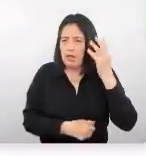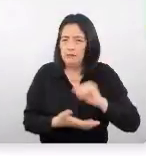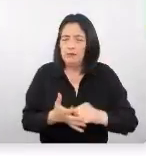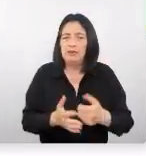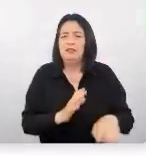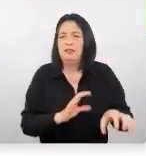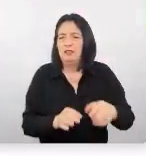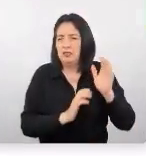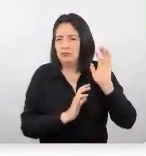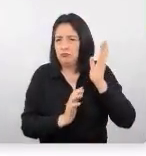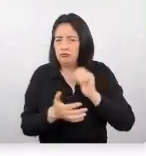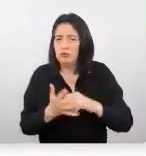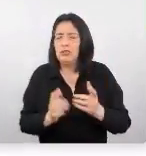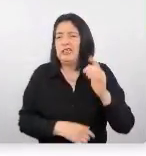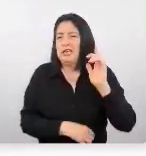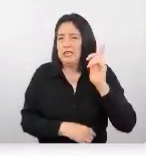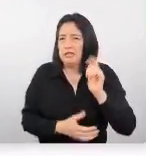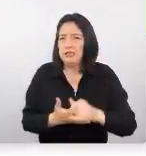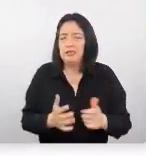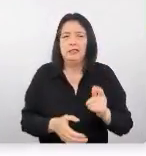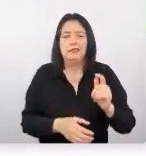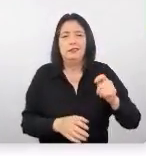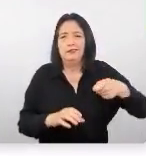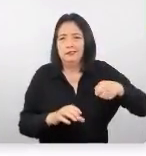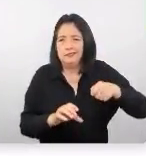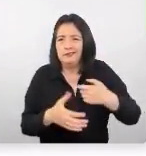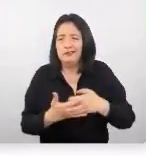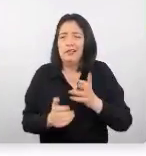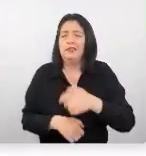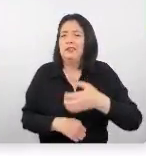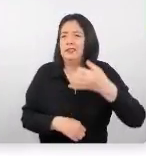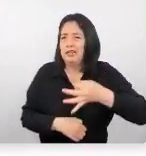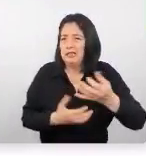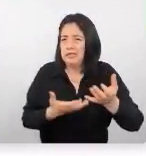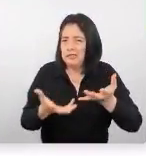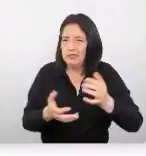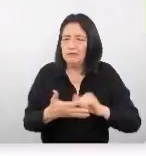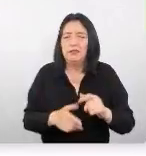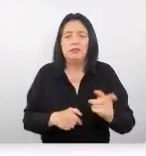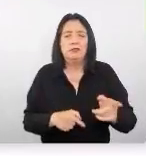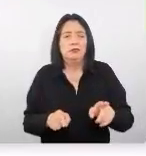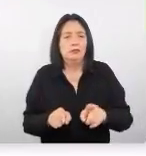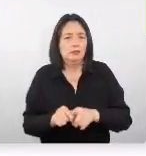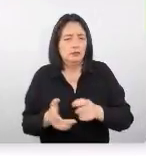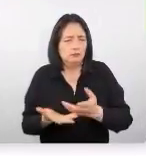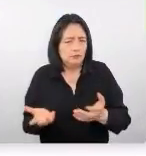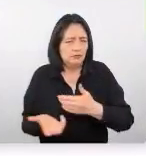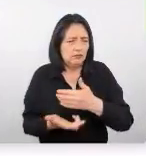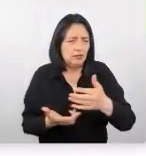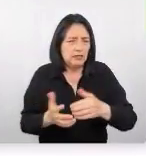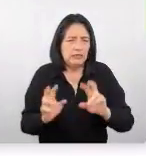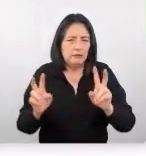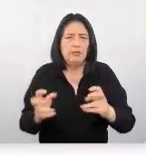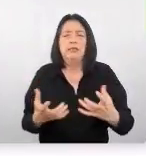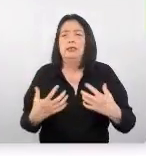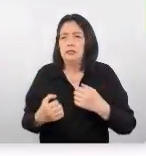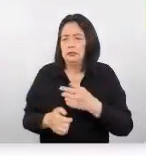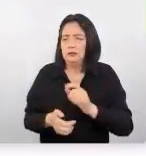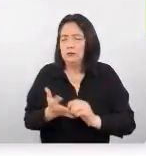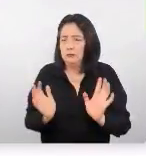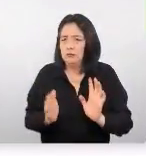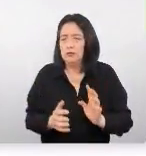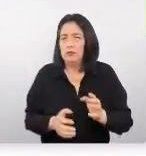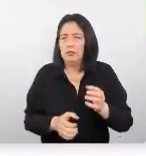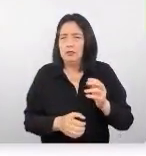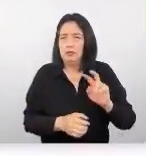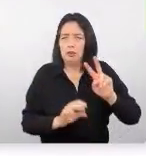eventos de liderazgo talleres en temas relacionados a calidad de servicio y sensibilidad en temas ambientales desempeña desde